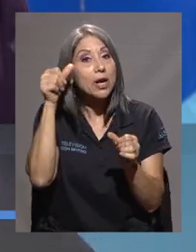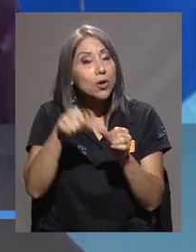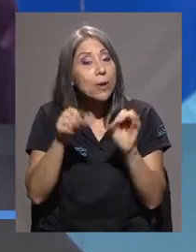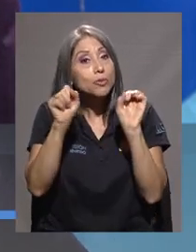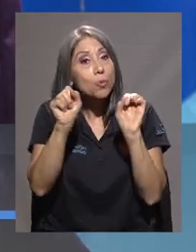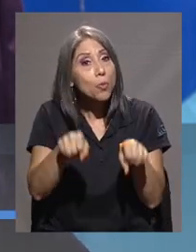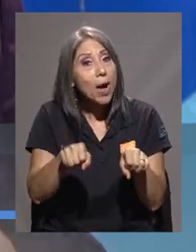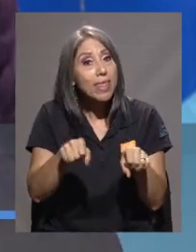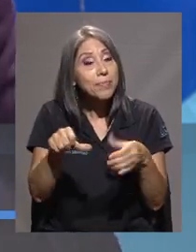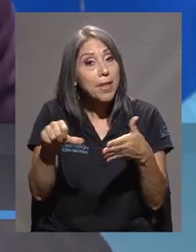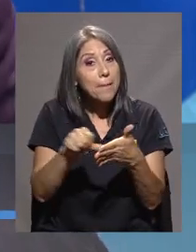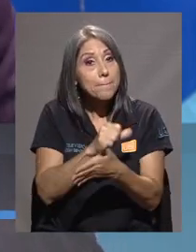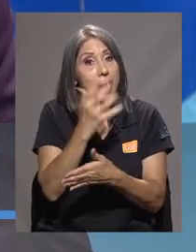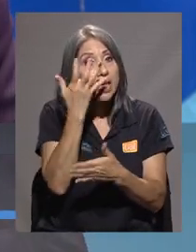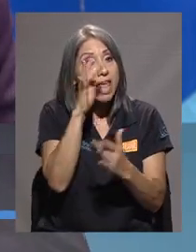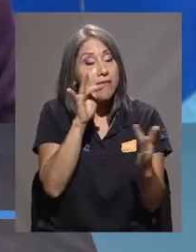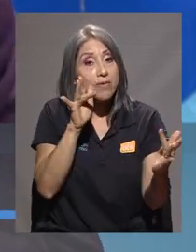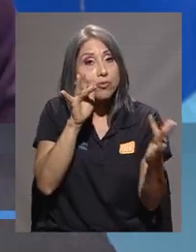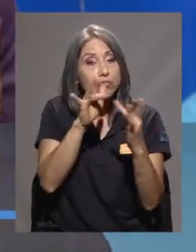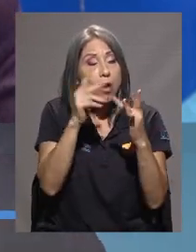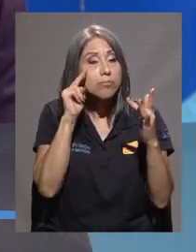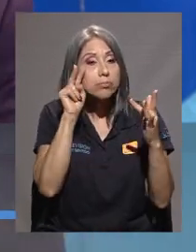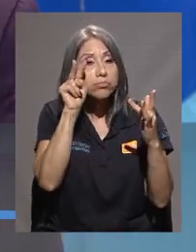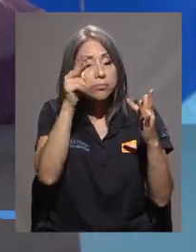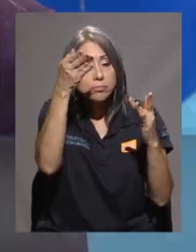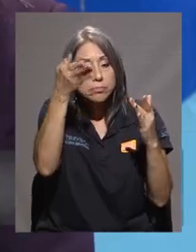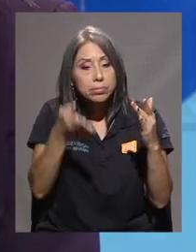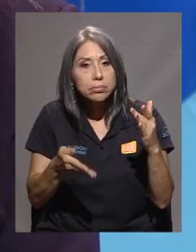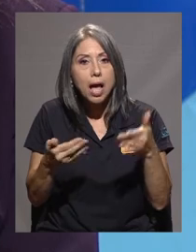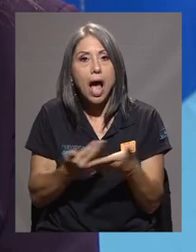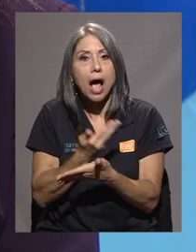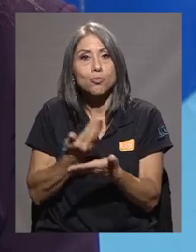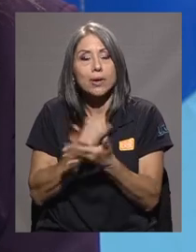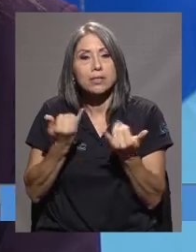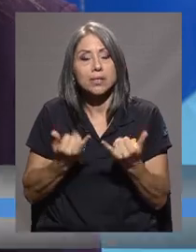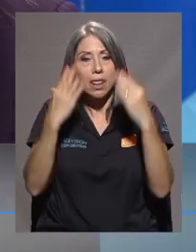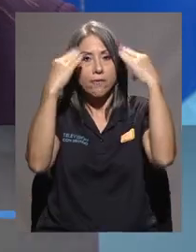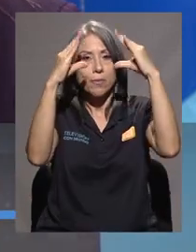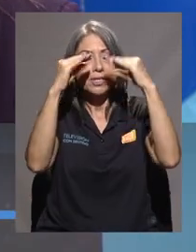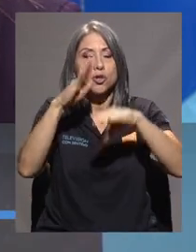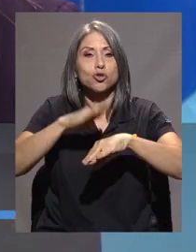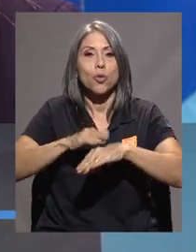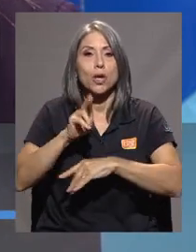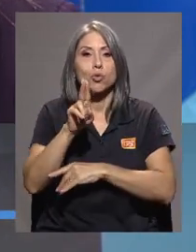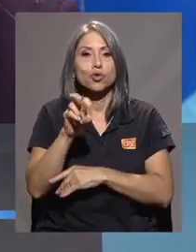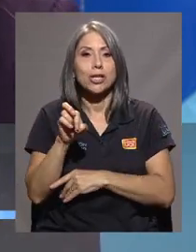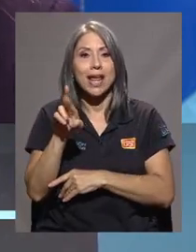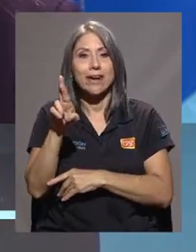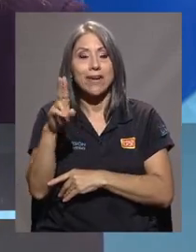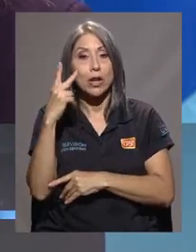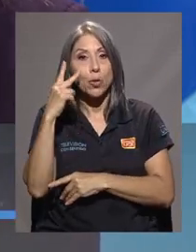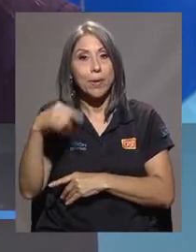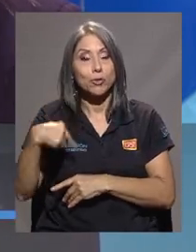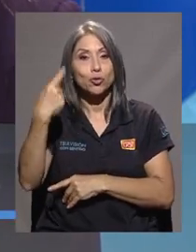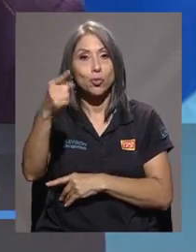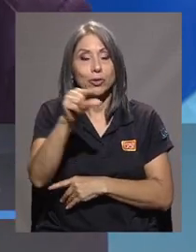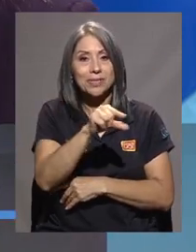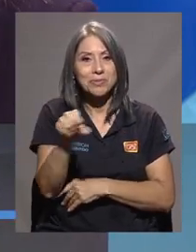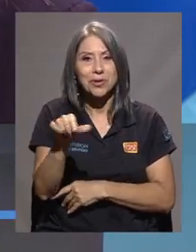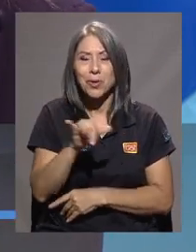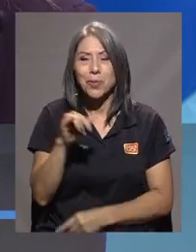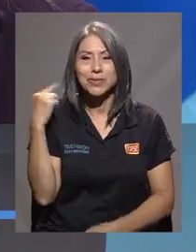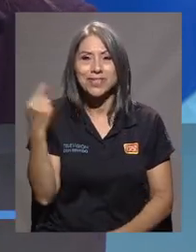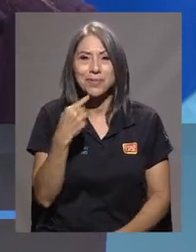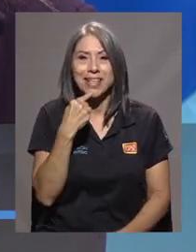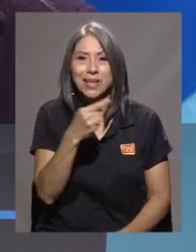recordamos que puede ingresar a nuestra página de Facebook para obtener toda la información actualizada sobre la UCR. Nos vemos la próxima